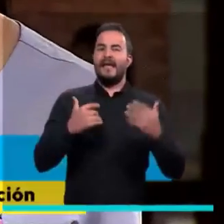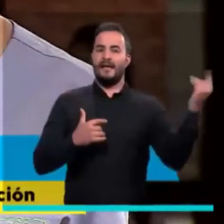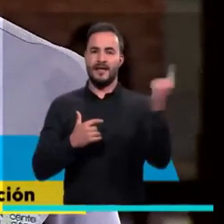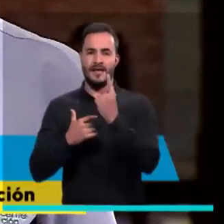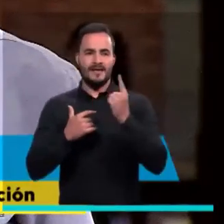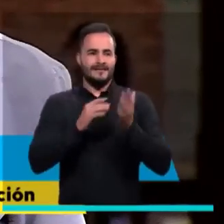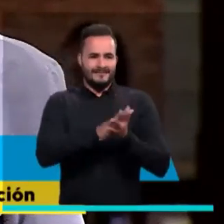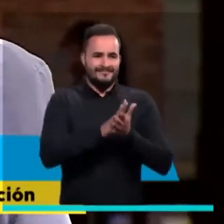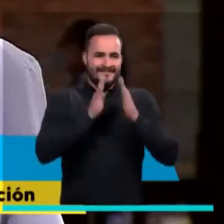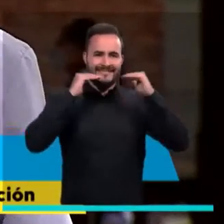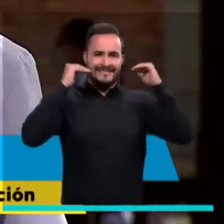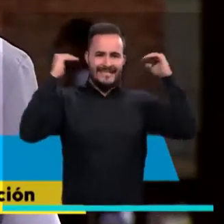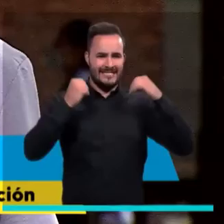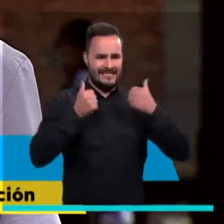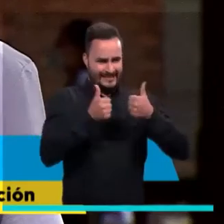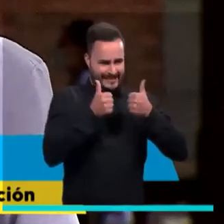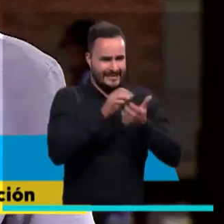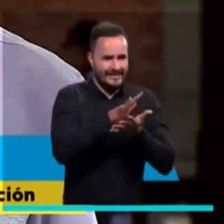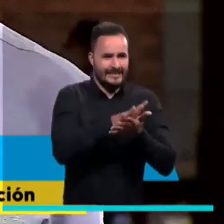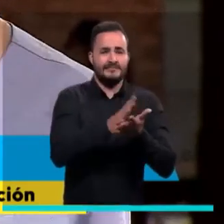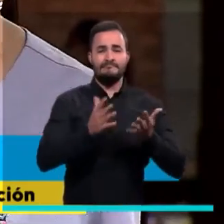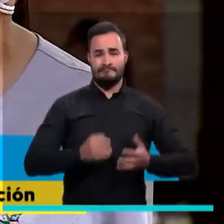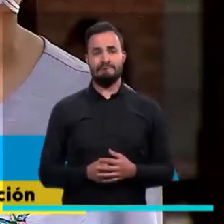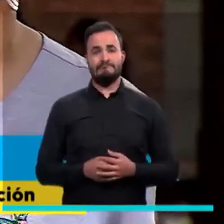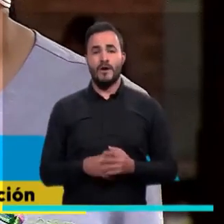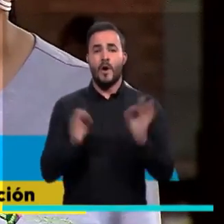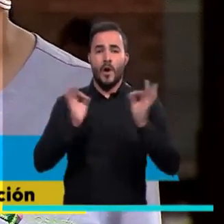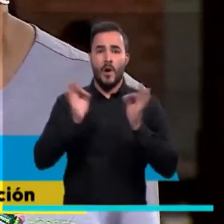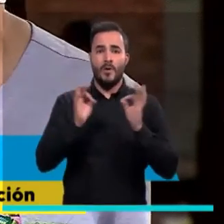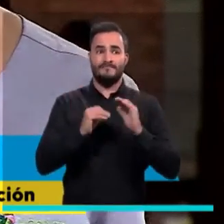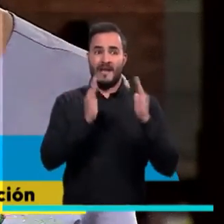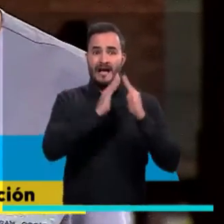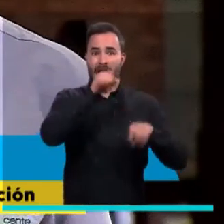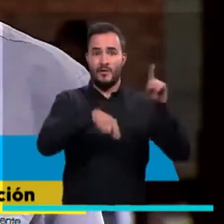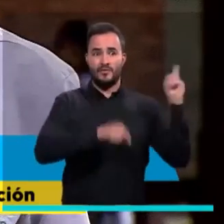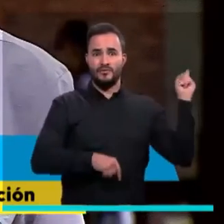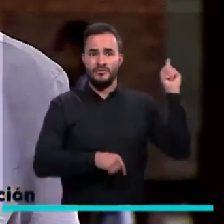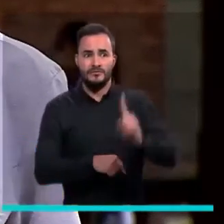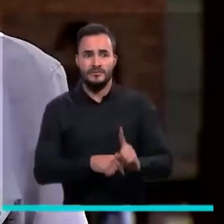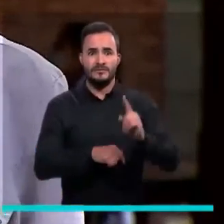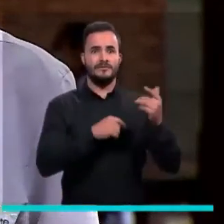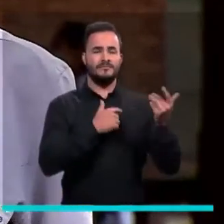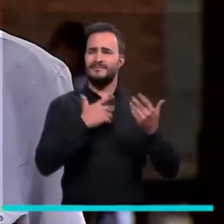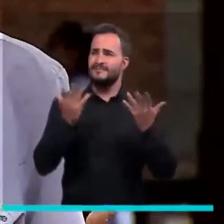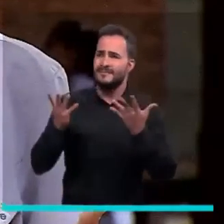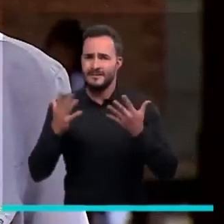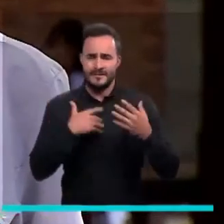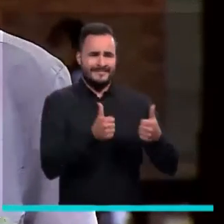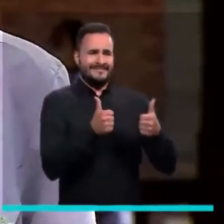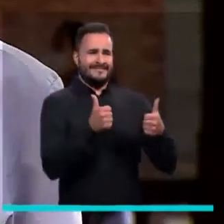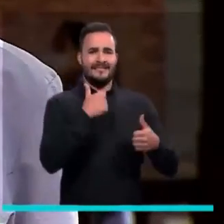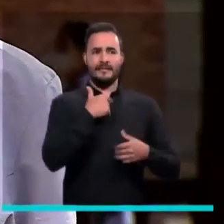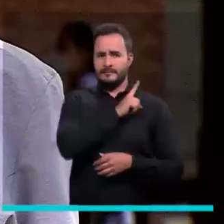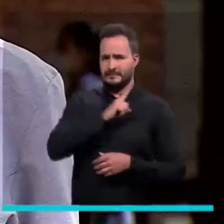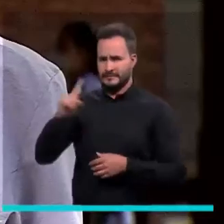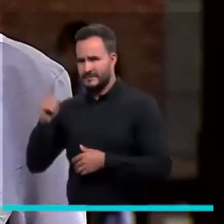sonrisa y decirle a la persona, vas a estar bien, o en la casa cuando llegabas a encontrar a todo el mundo asustado, decirle está bien, pero meterte a